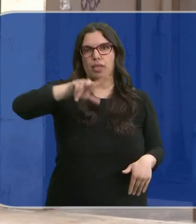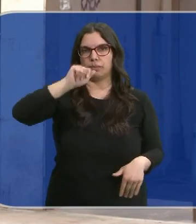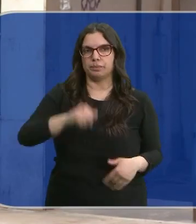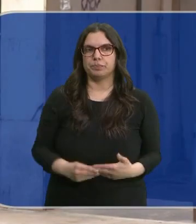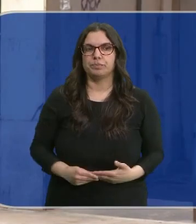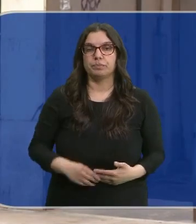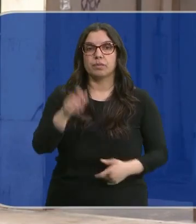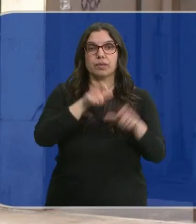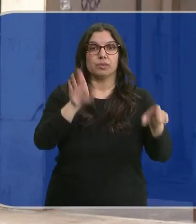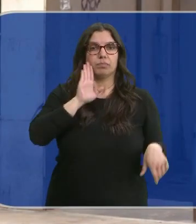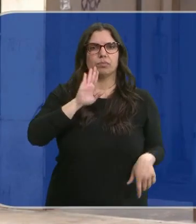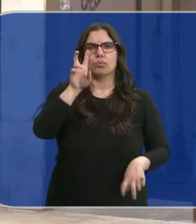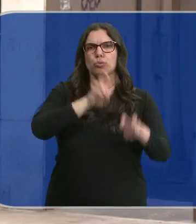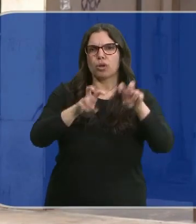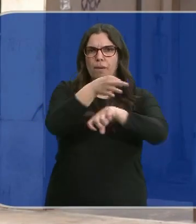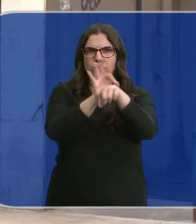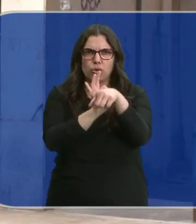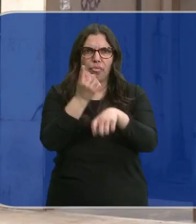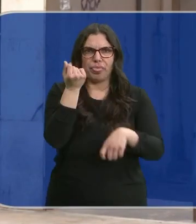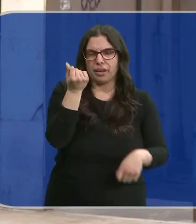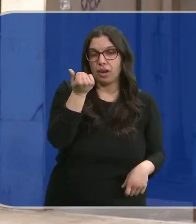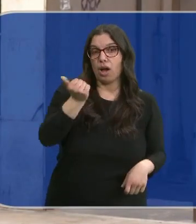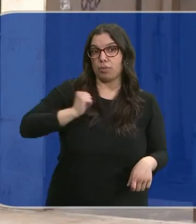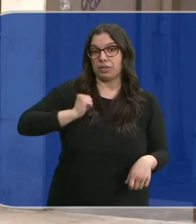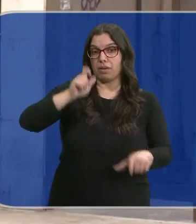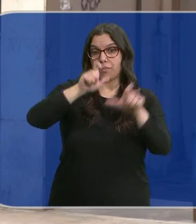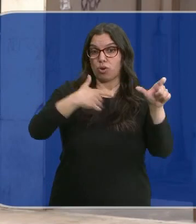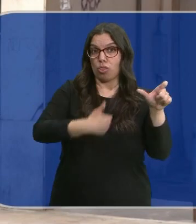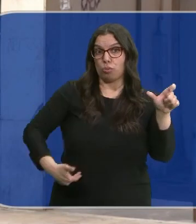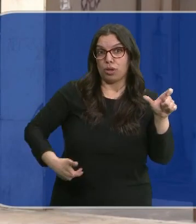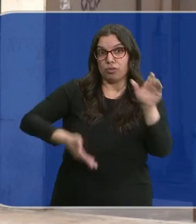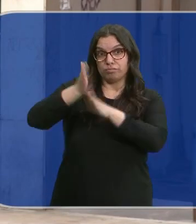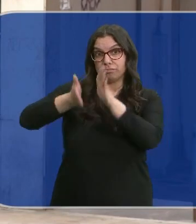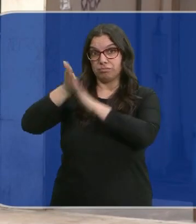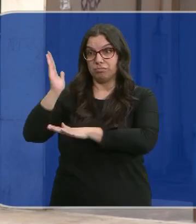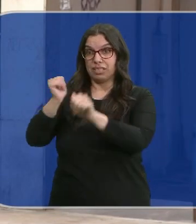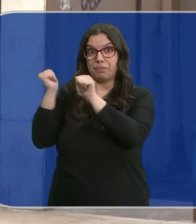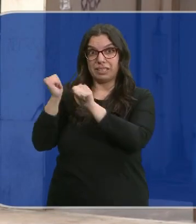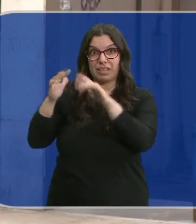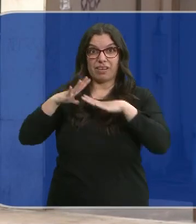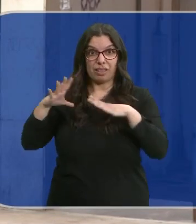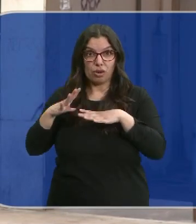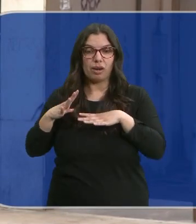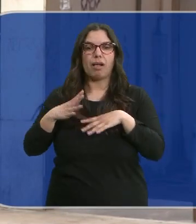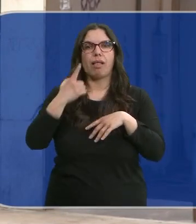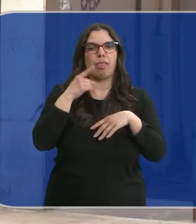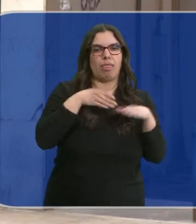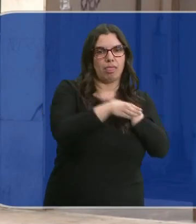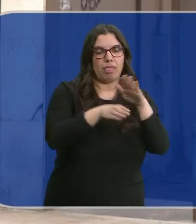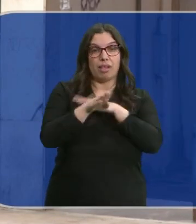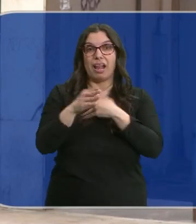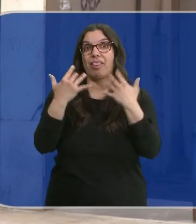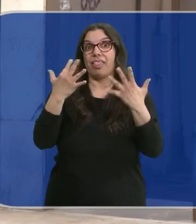Los delincuentes buscaban joyas o dinero y aprovechaban la ausencia de los propietarios durante la Semana Santa. Al menos 10